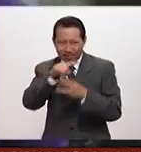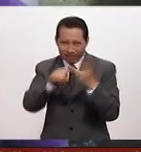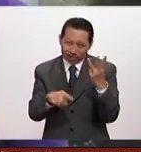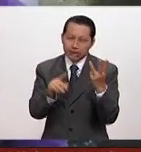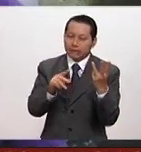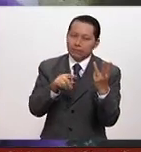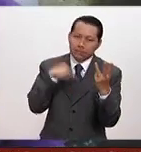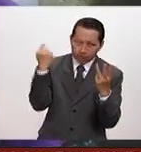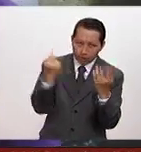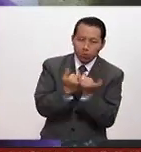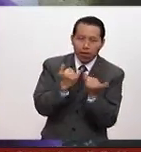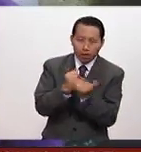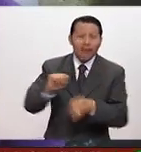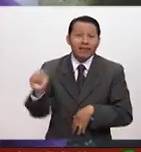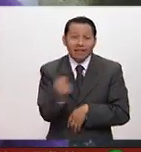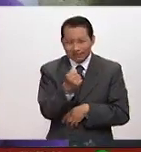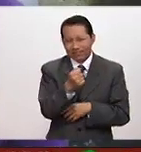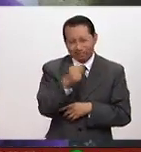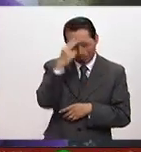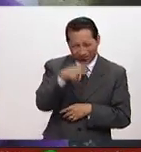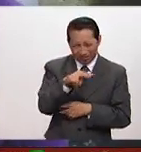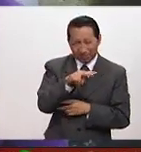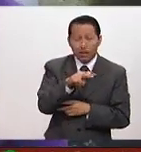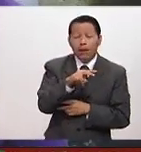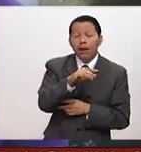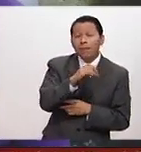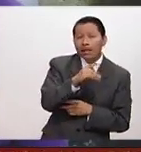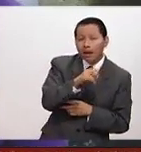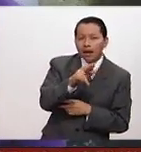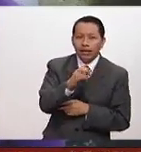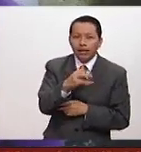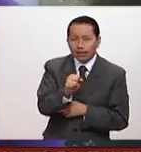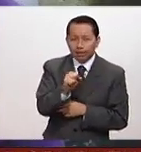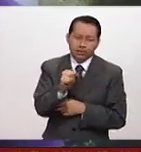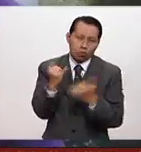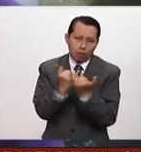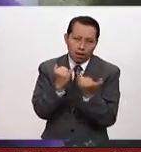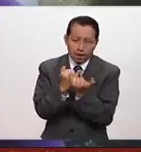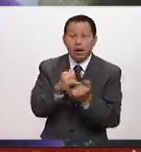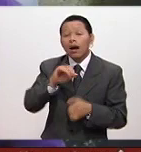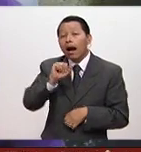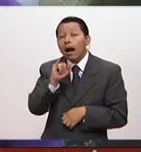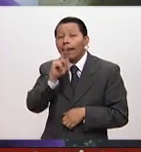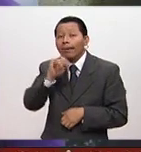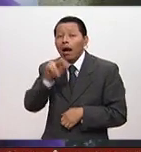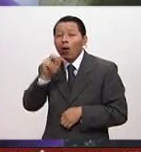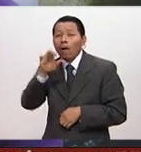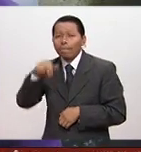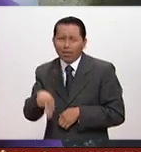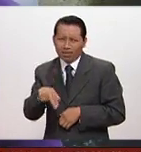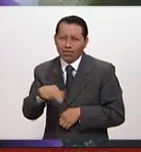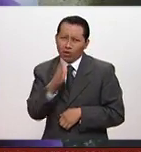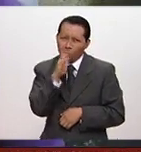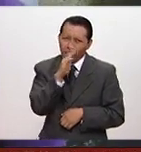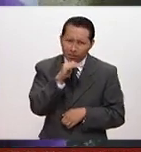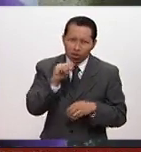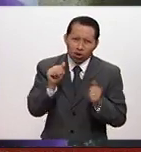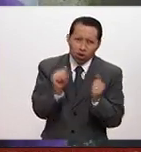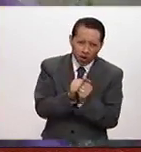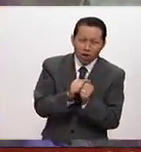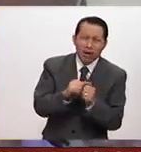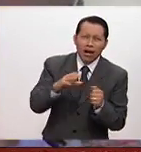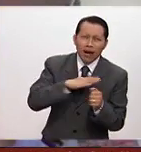orilla. Los tenistas mexicanos Santiago González y Miguel Reyes Varela también. Y por su parte, Aida Román no pudo con la competidora de Moldavia,